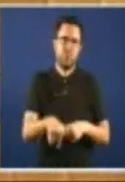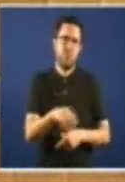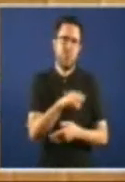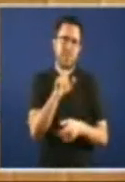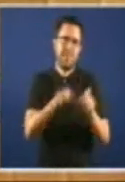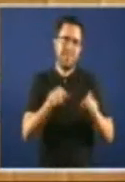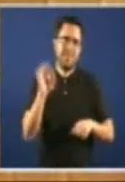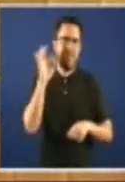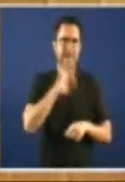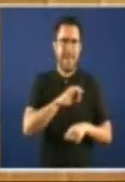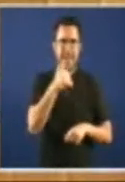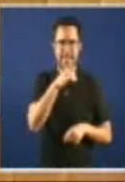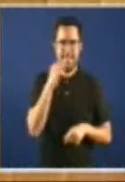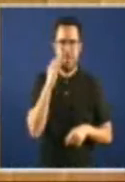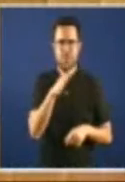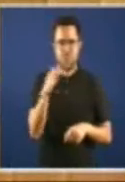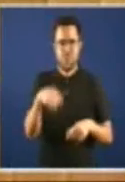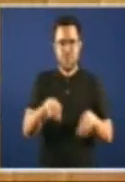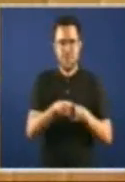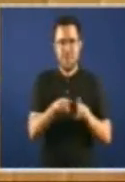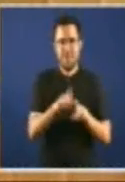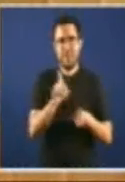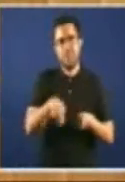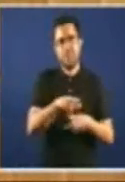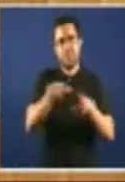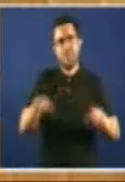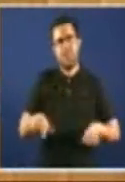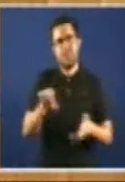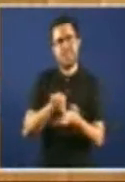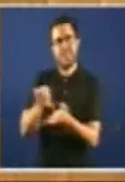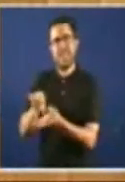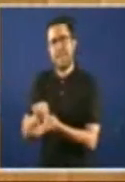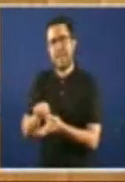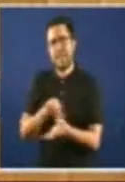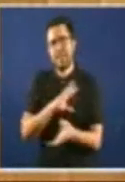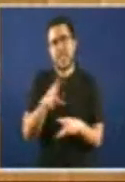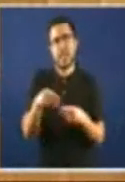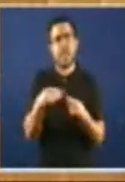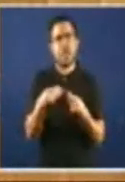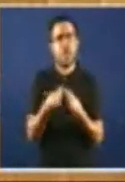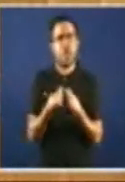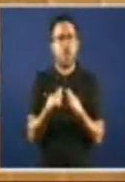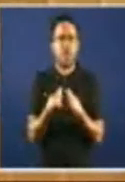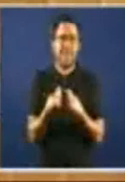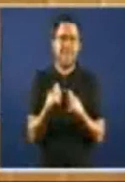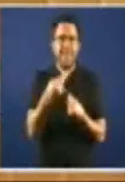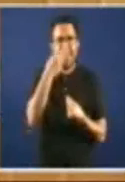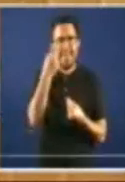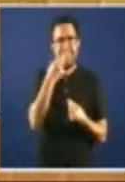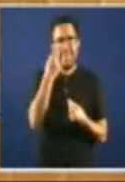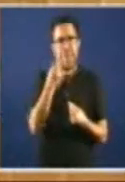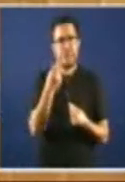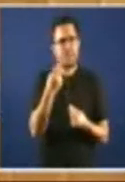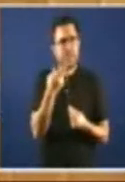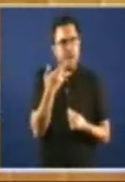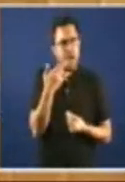participación Dos asientes En movimentos sociais E das plataformas Sindadas Con interese Lesítimo Non decimos Calquera que se apunte